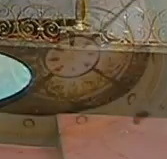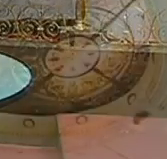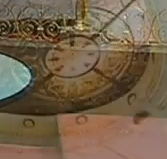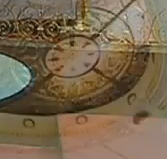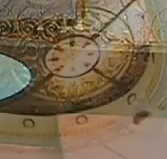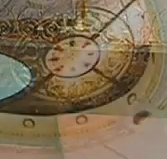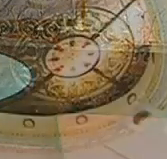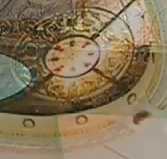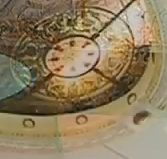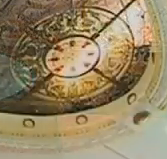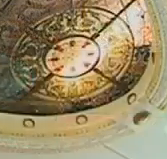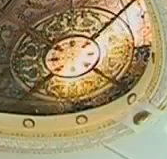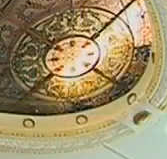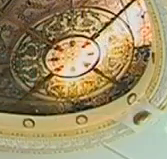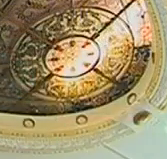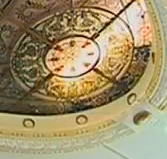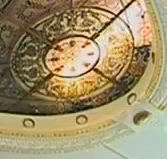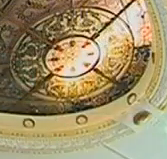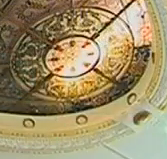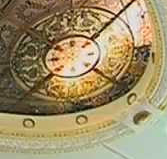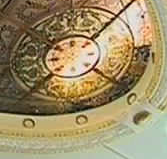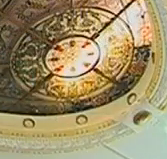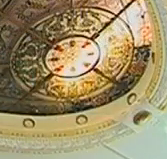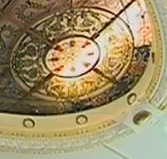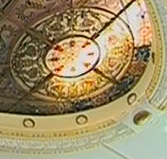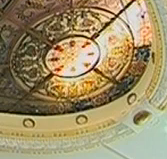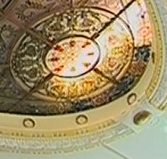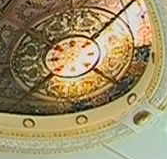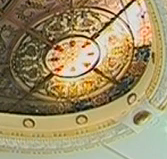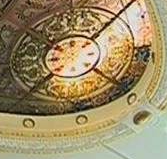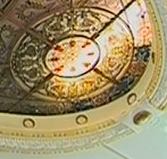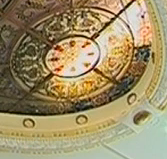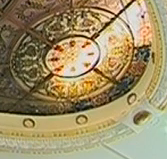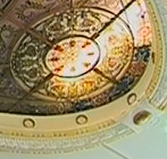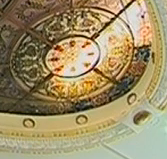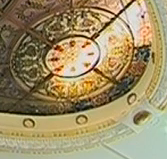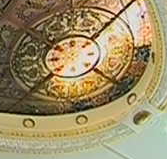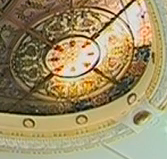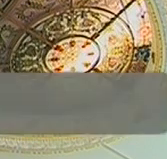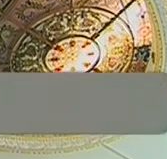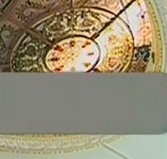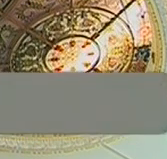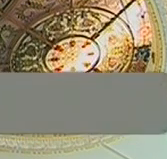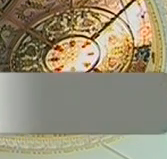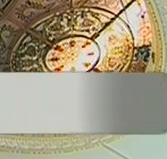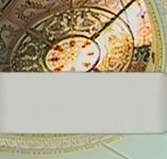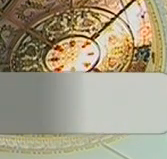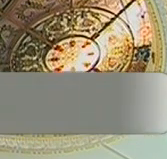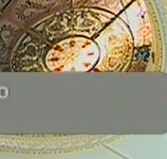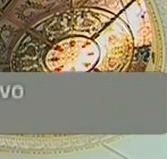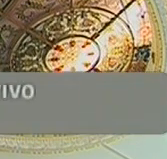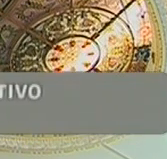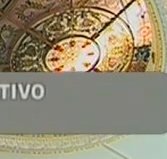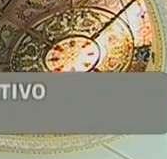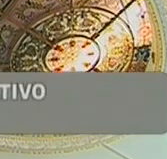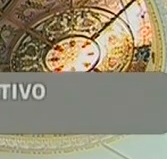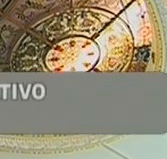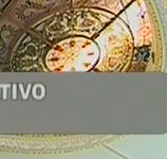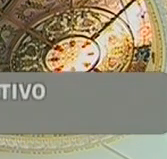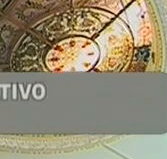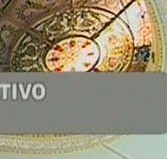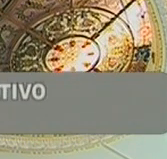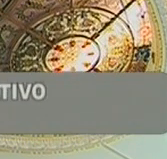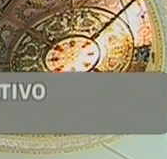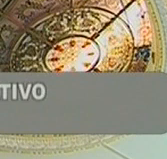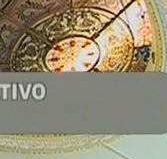Para finalizar Esta asamblea Esta sesión Número 18 De la asamblea Nacional Constituyente La presidenta De la asamblea Nacional